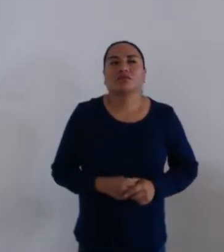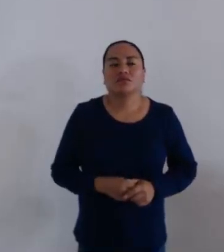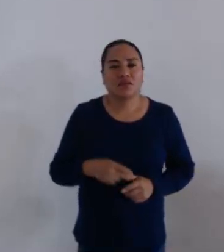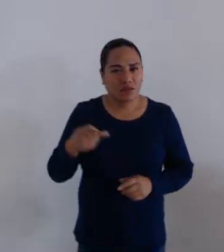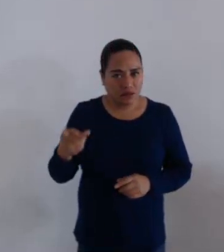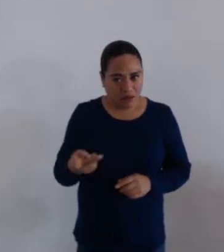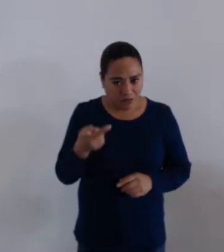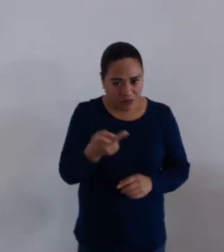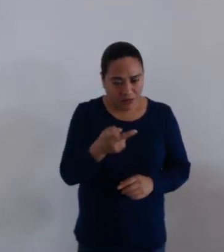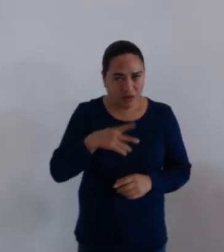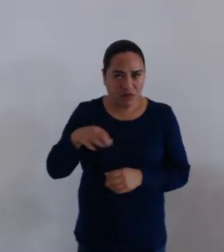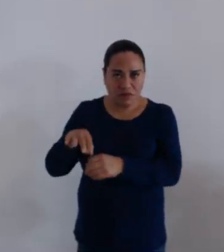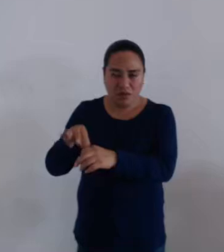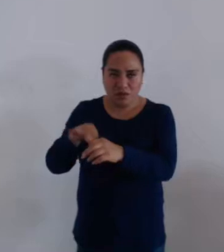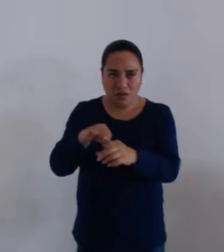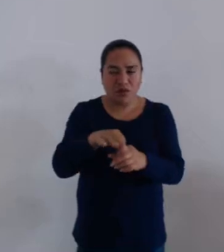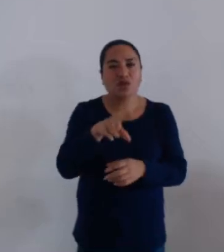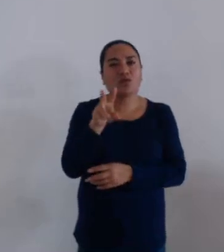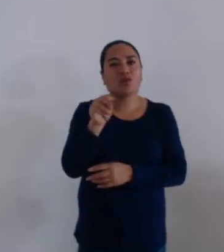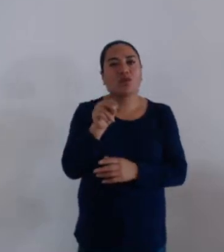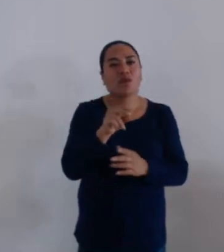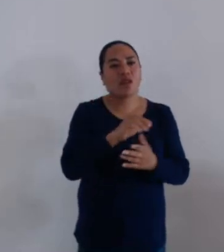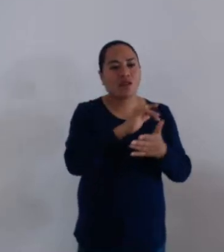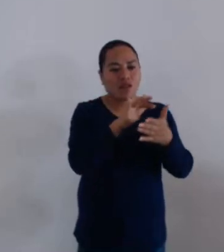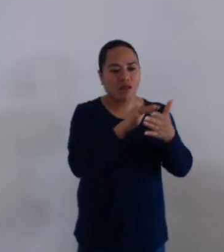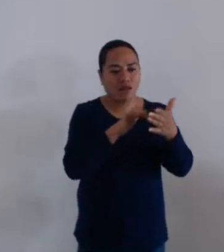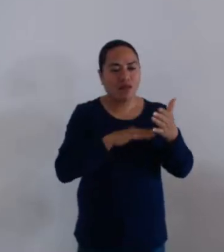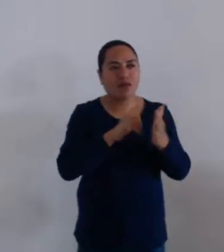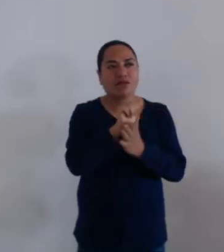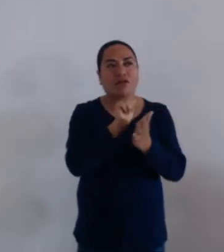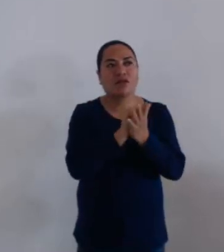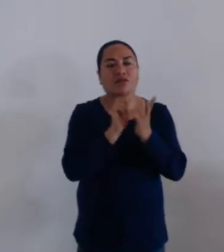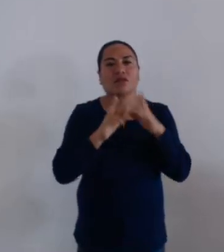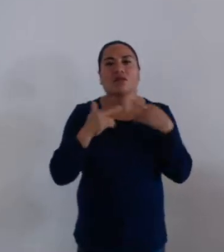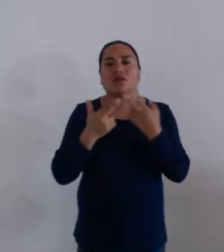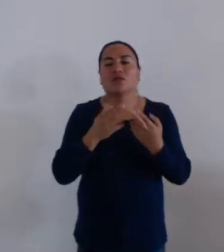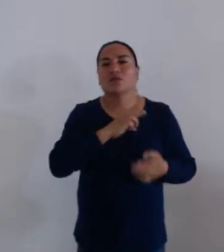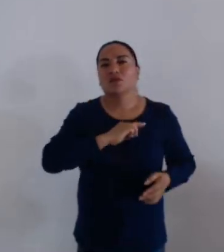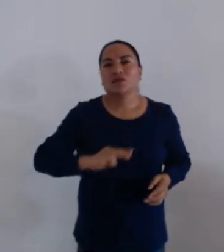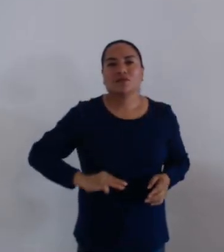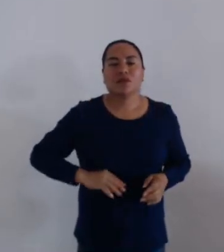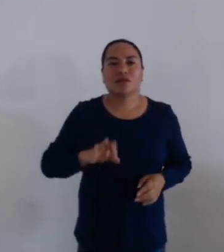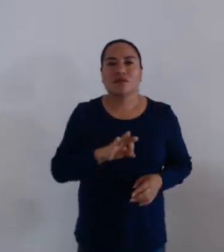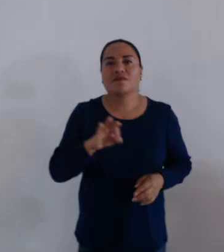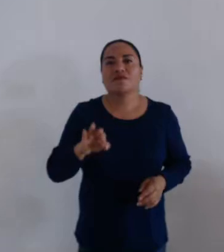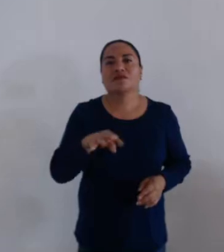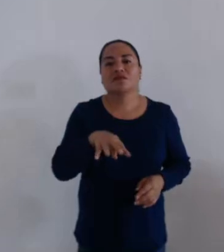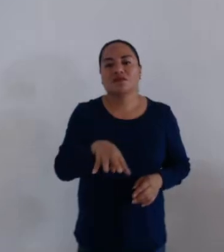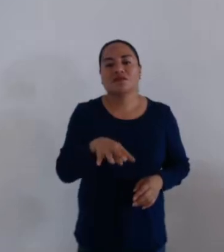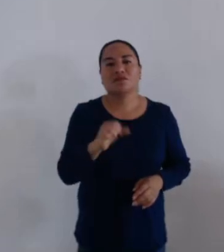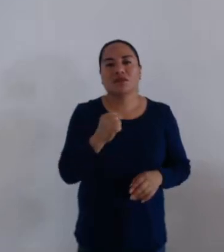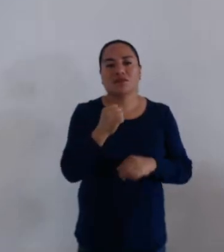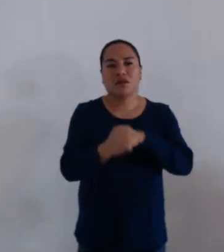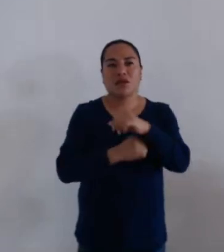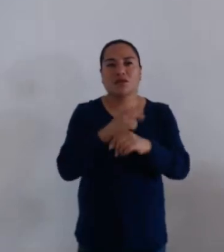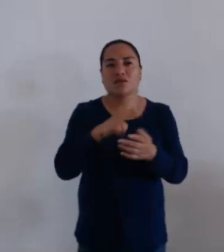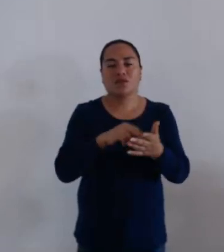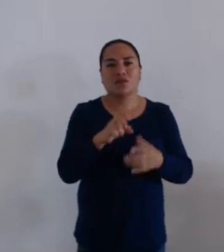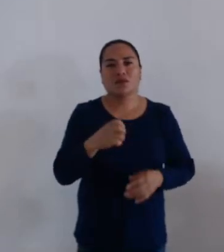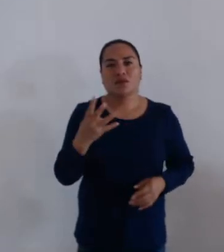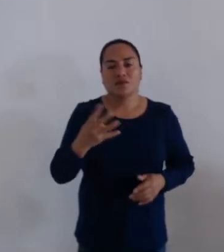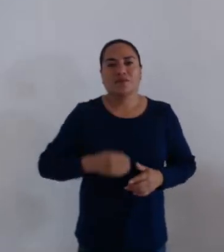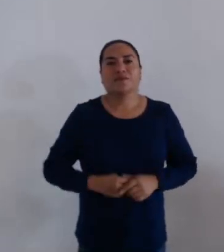pregunta si es de aprobarse la dispensa de la lectura del proyecto del acta de la sesión ordinaria de Cabildo de fecha 19 de septiembre del año